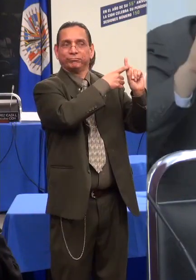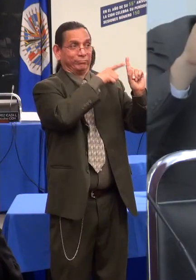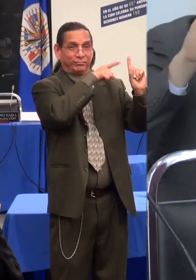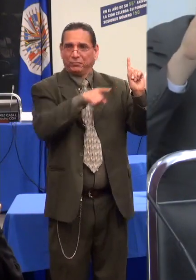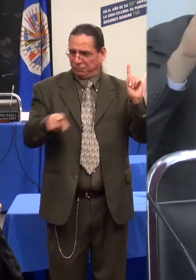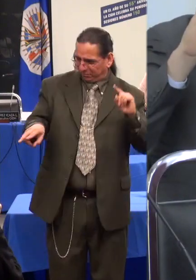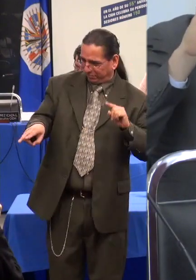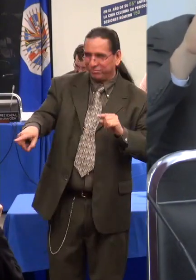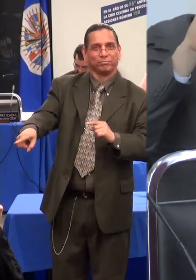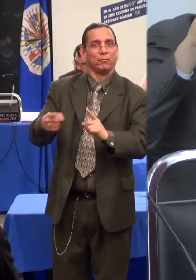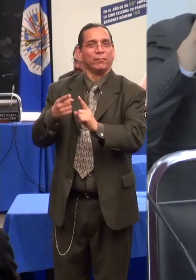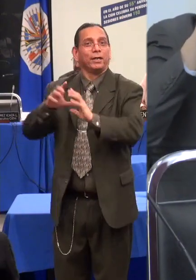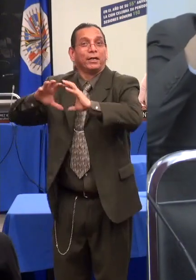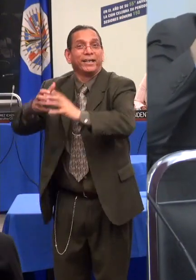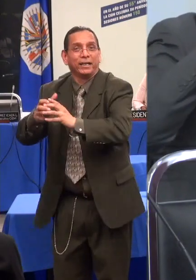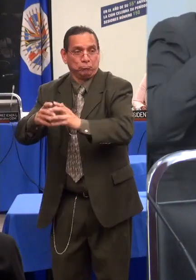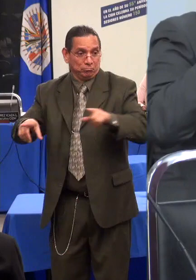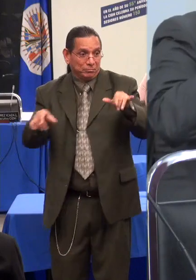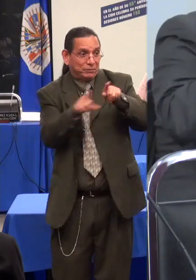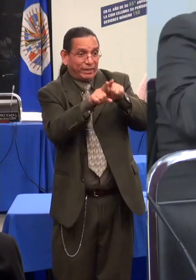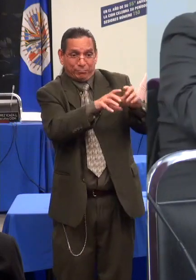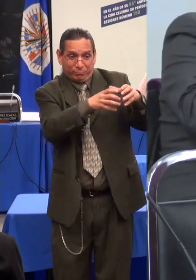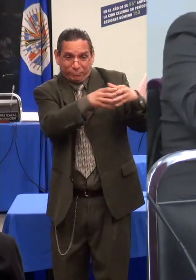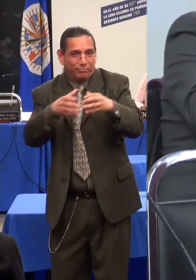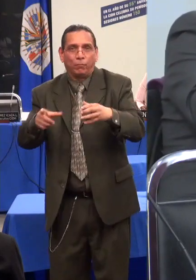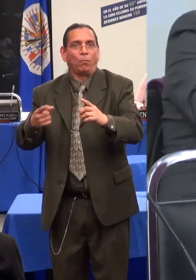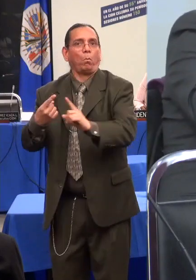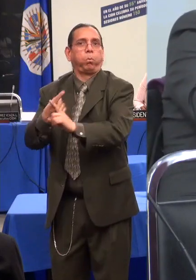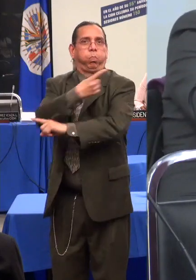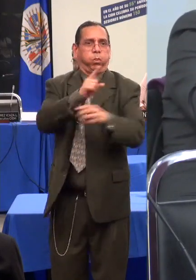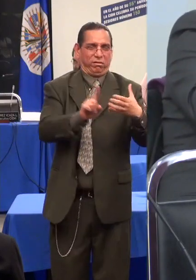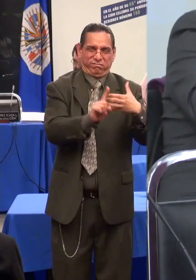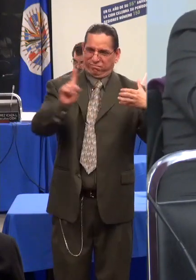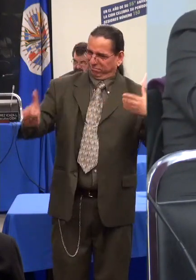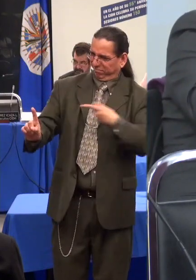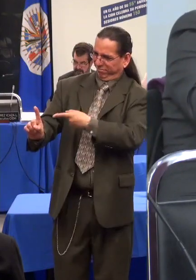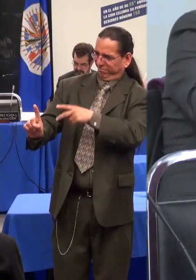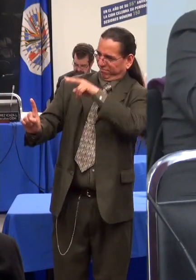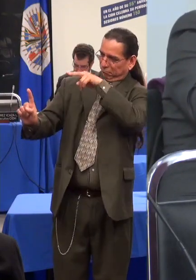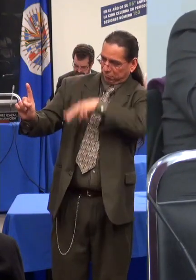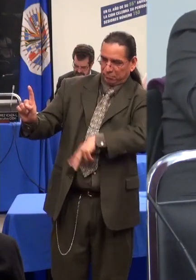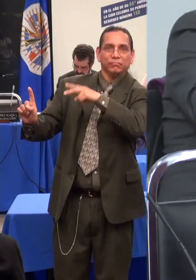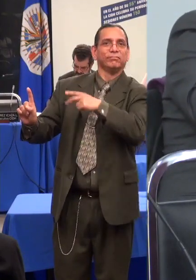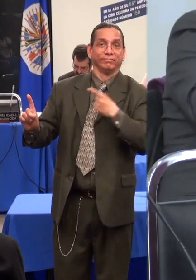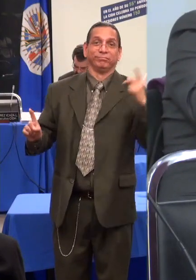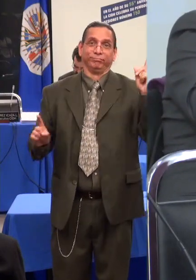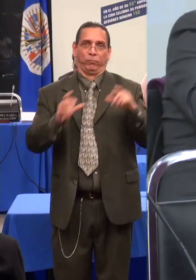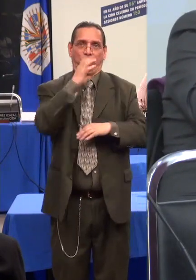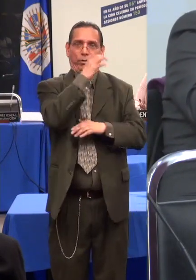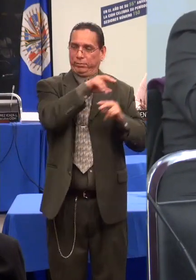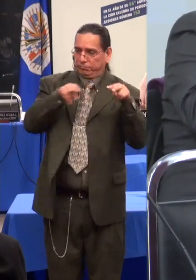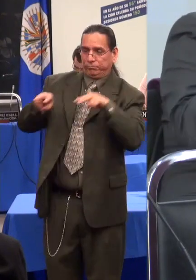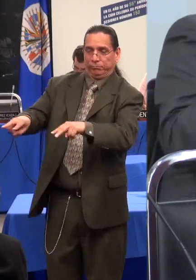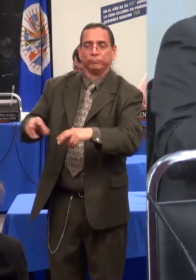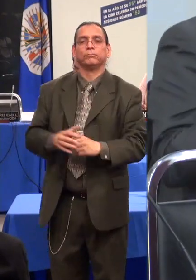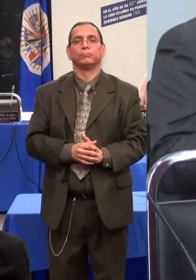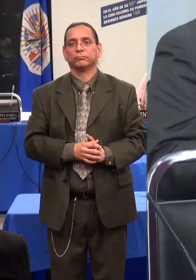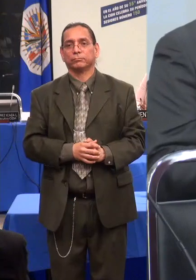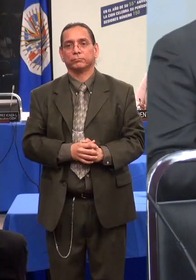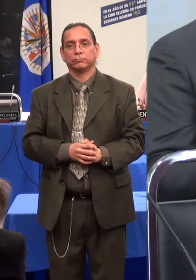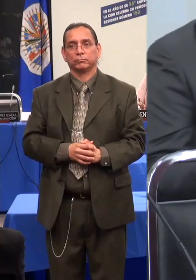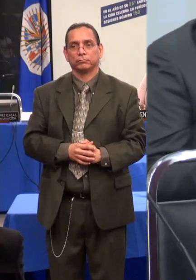como expertos sobre el destino que deben tener. Camila Lozano presentará un ejemplo del impacto de esa visión en su propia vida.